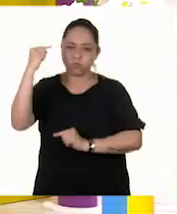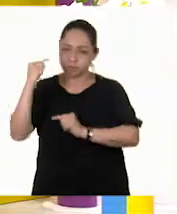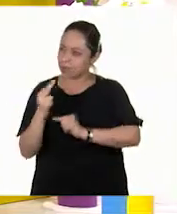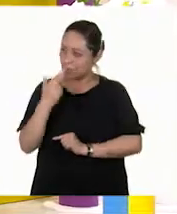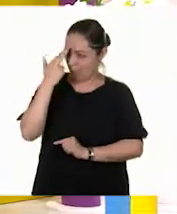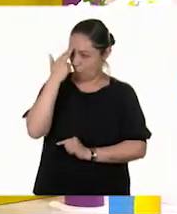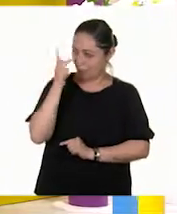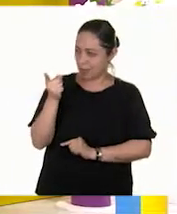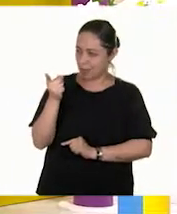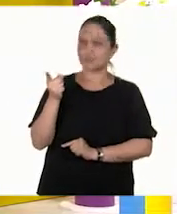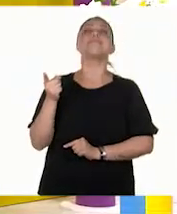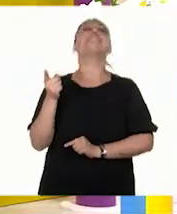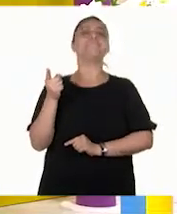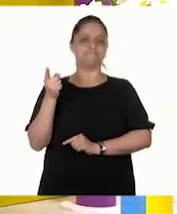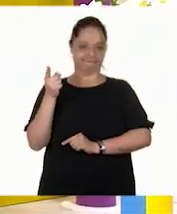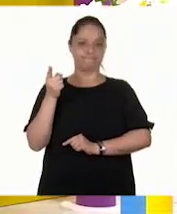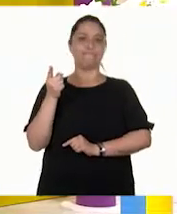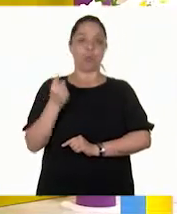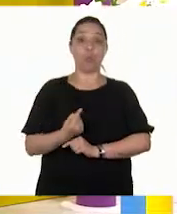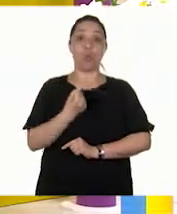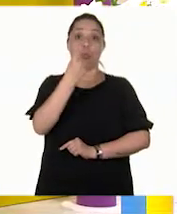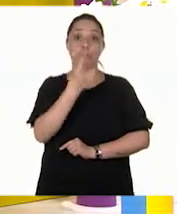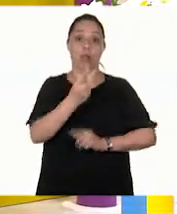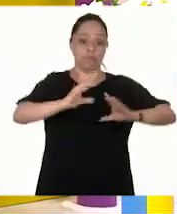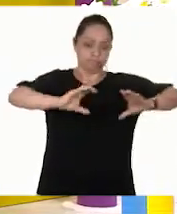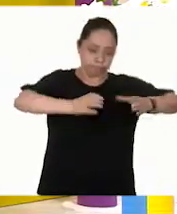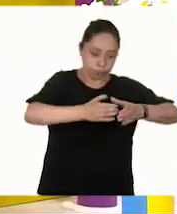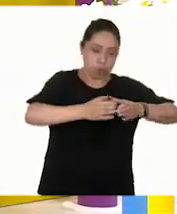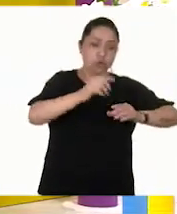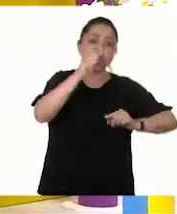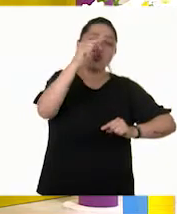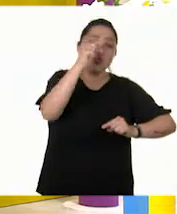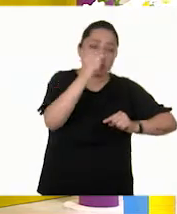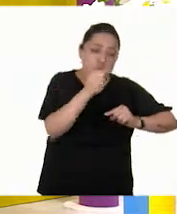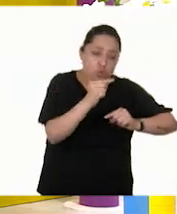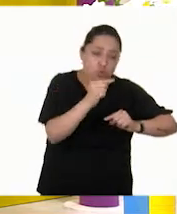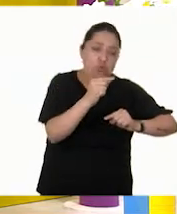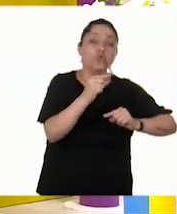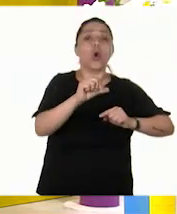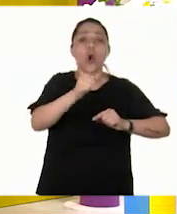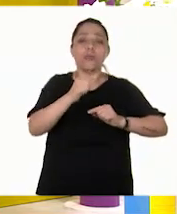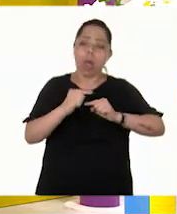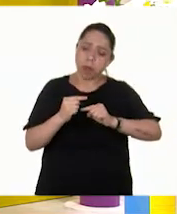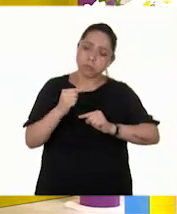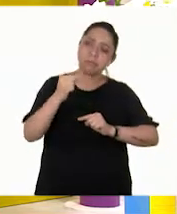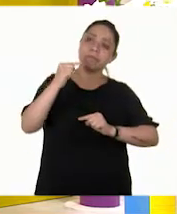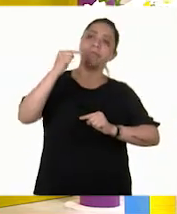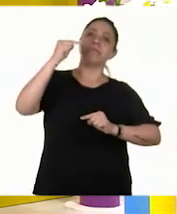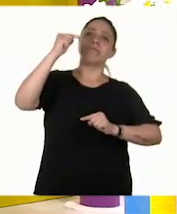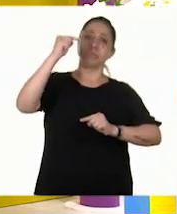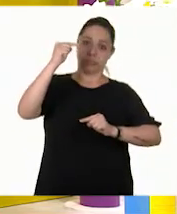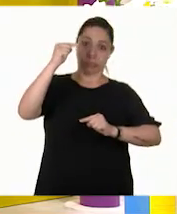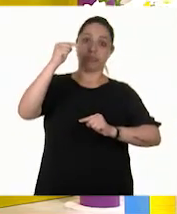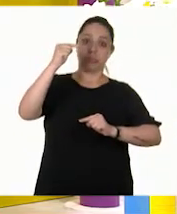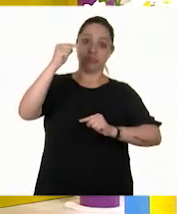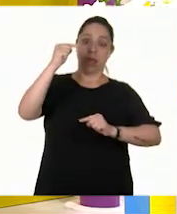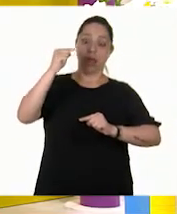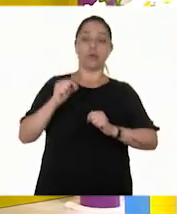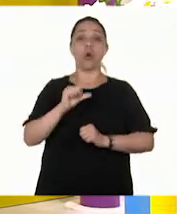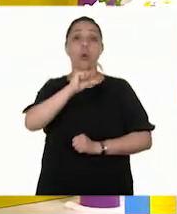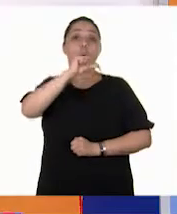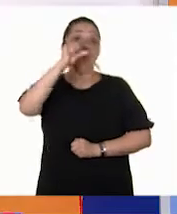Sí. Vimos las plantas que eran chiquitas, las que son más grandes, también